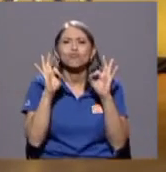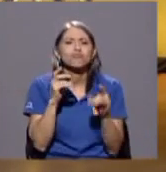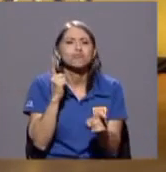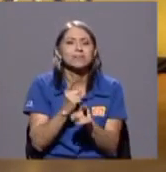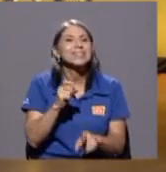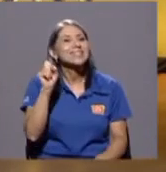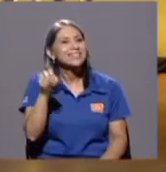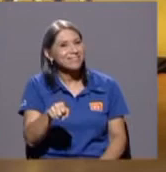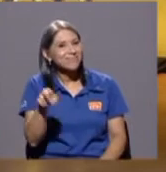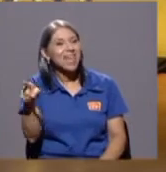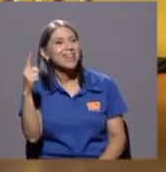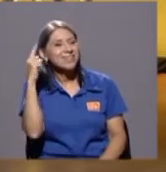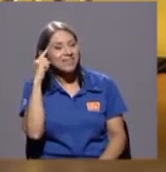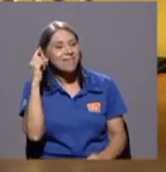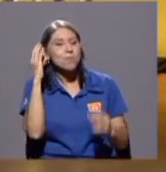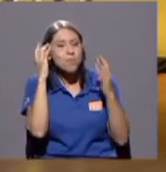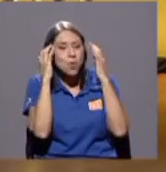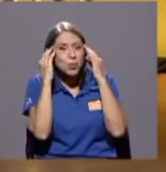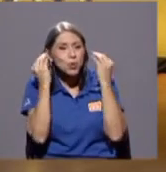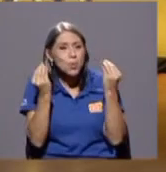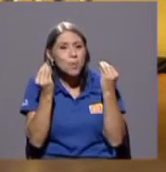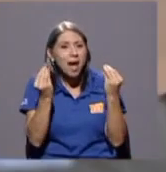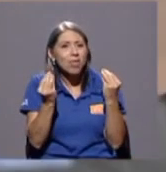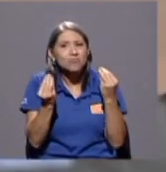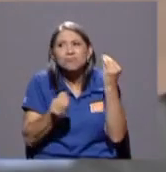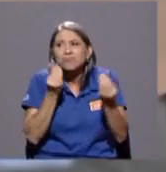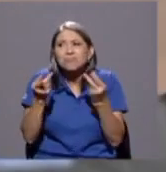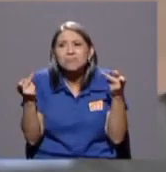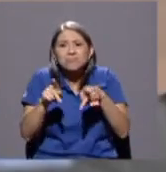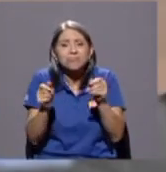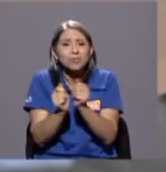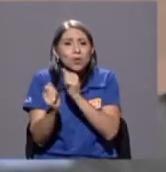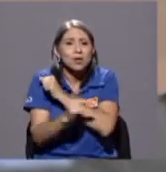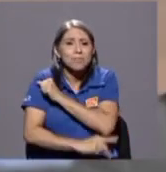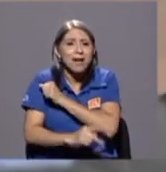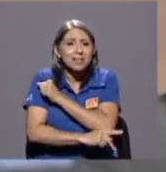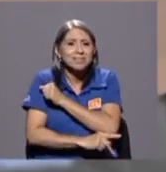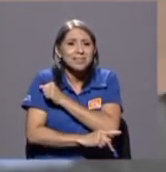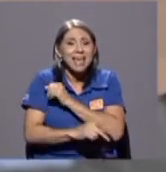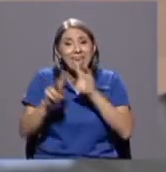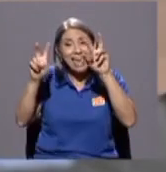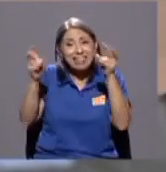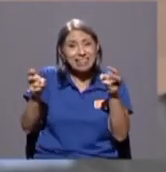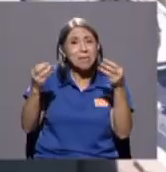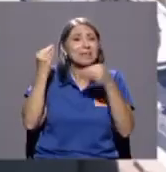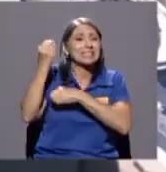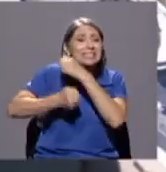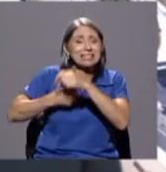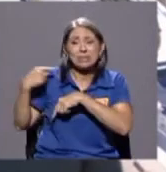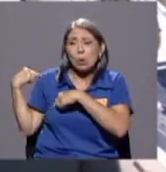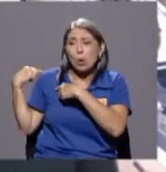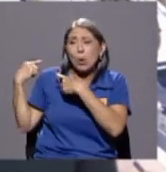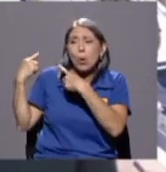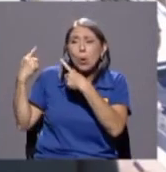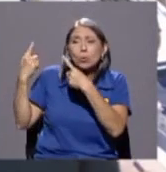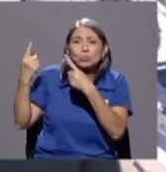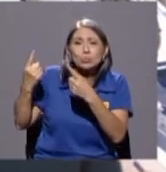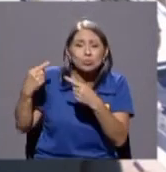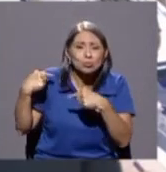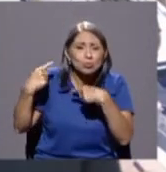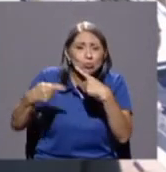para dónde va el país en temas coyunturales y en temas mucho más estructurales así es y además